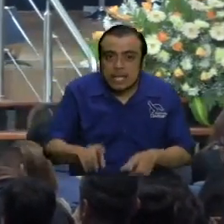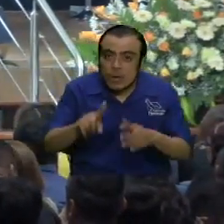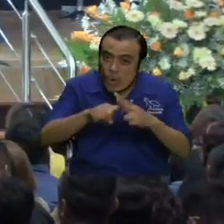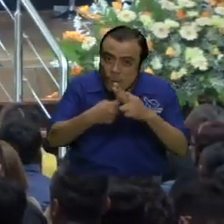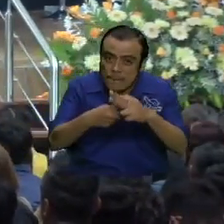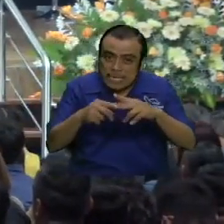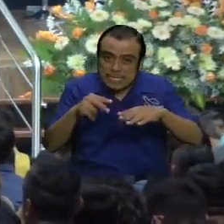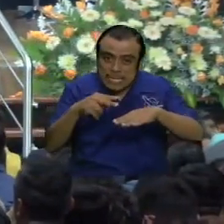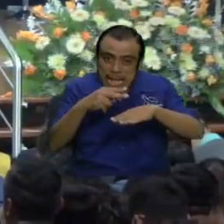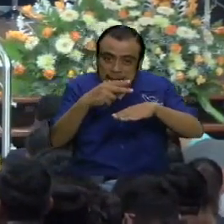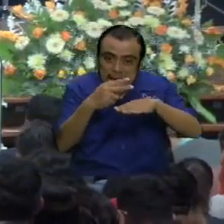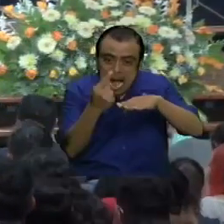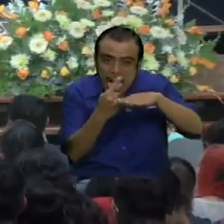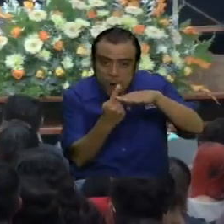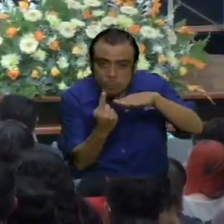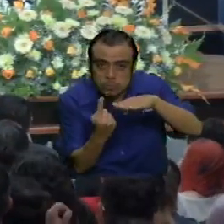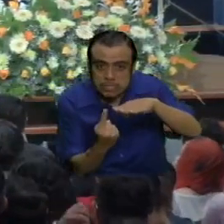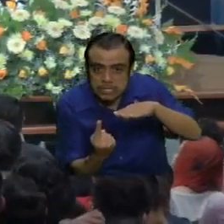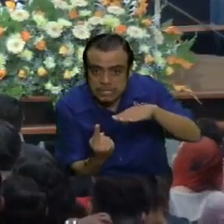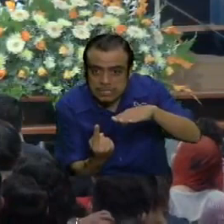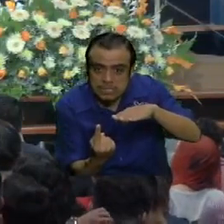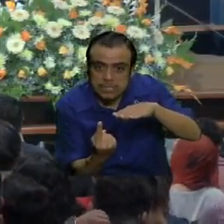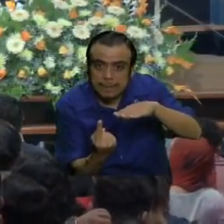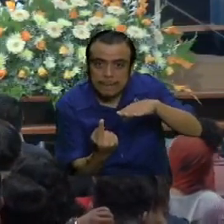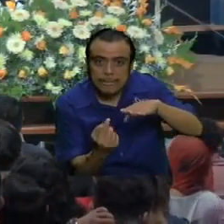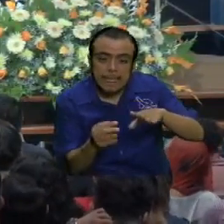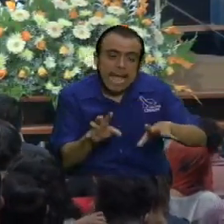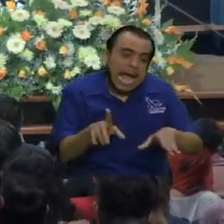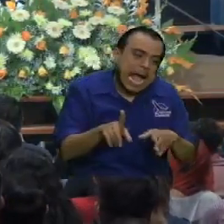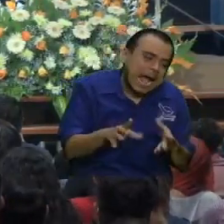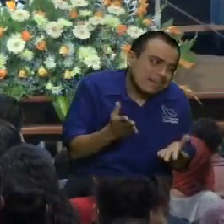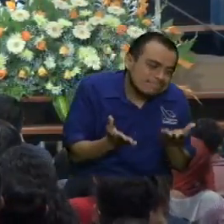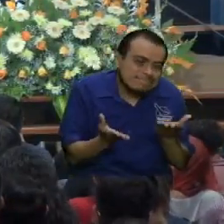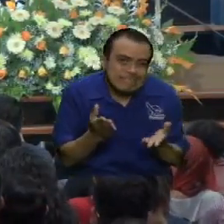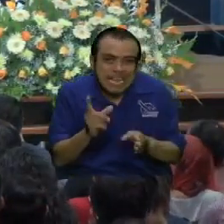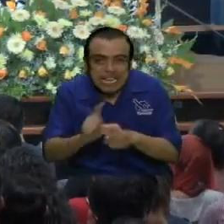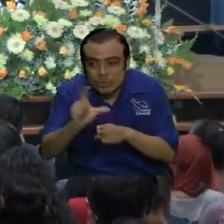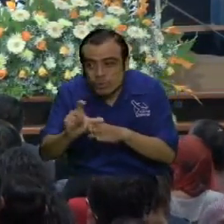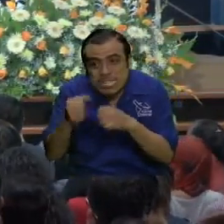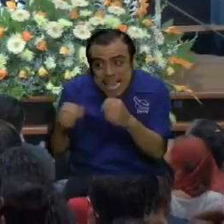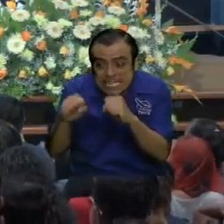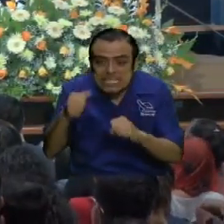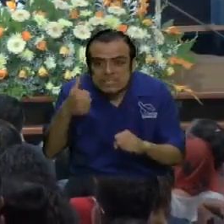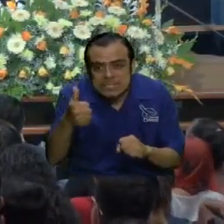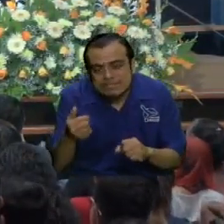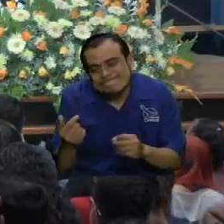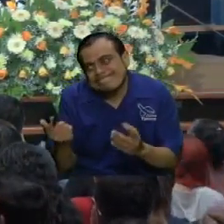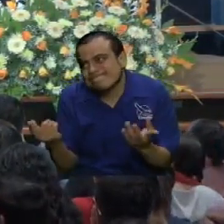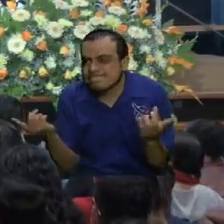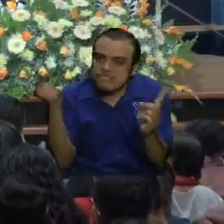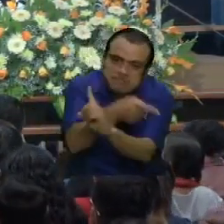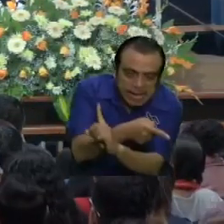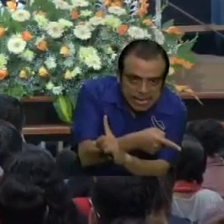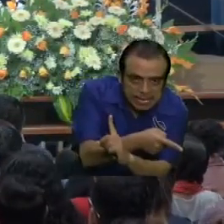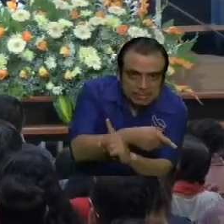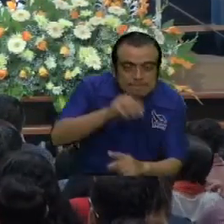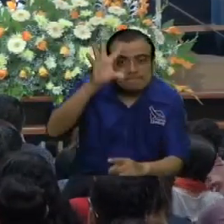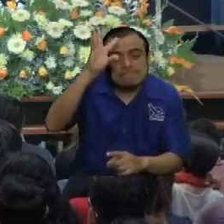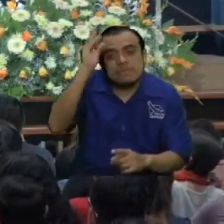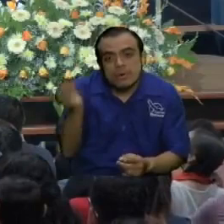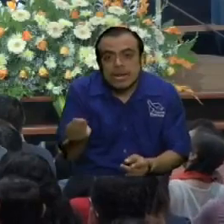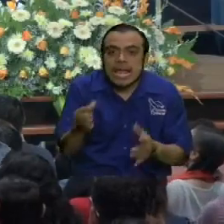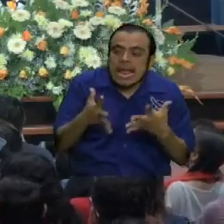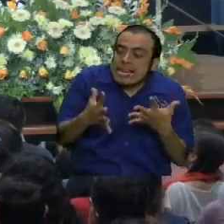cuando alguien empieza a tener miedo, aunque esté haciendo las cosas bien, falla. Porque el miedo es la